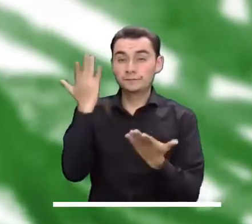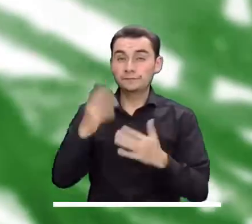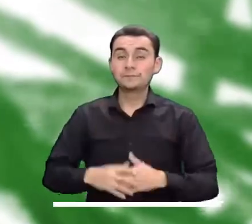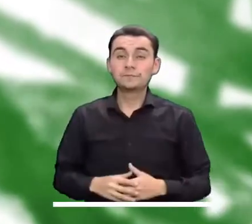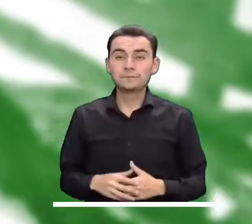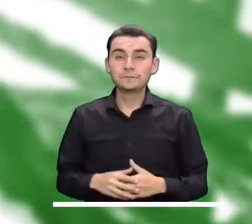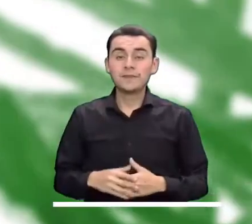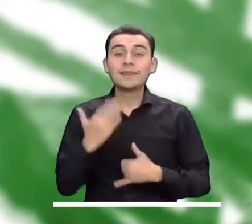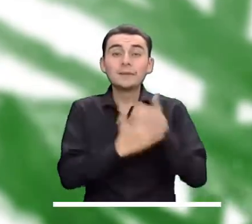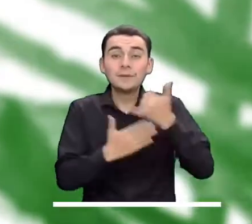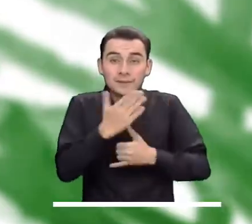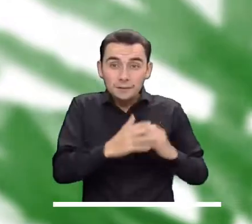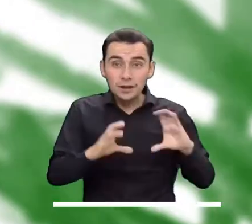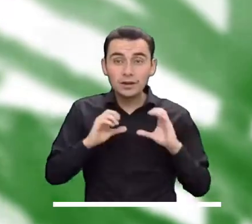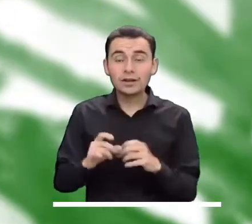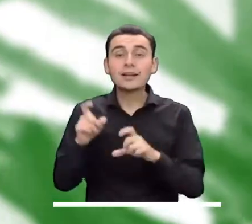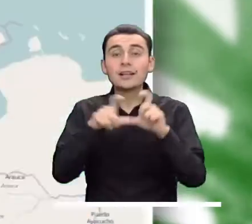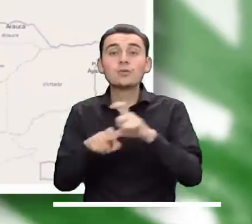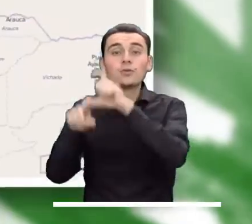municipio de Puerto Boyacá.